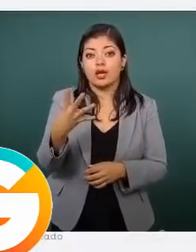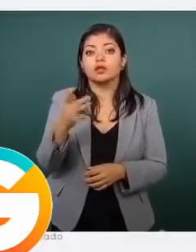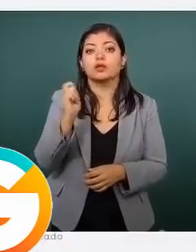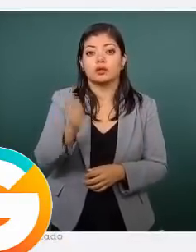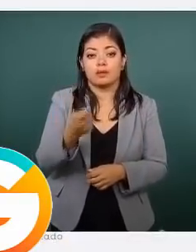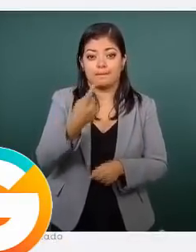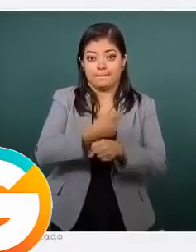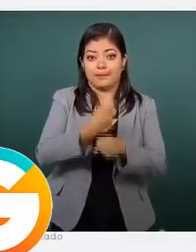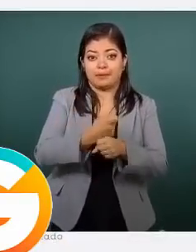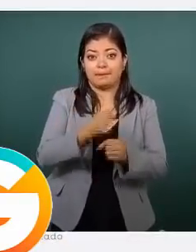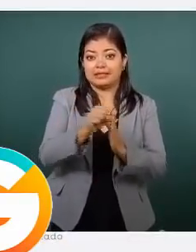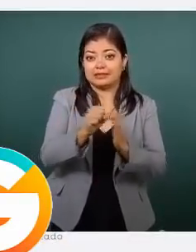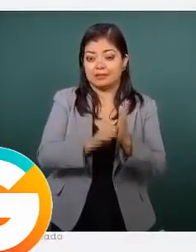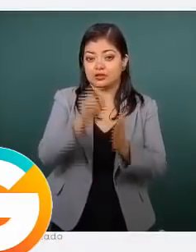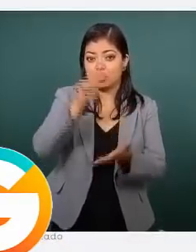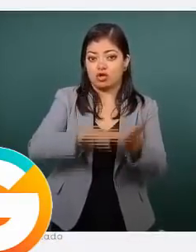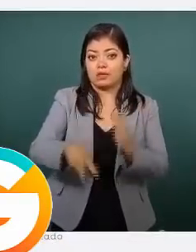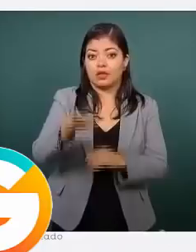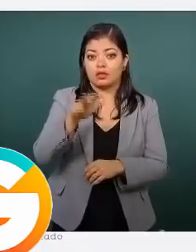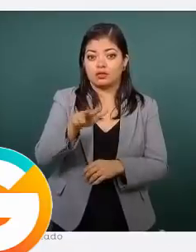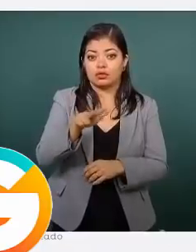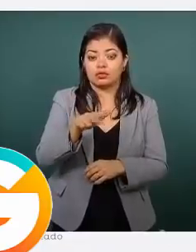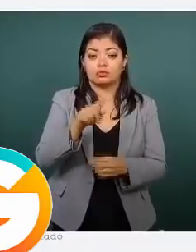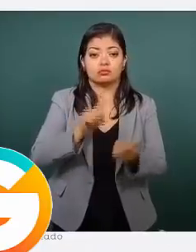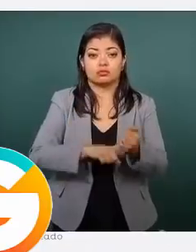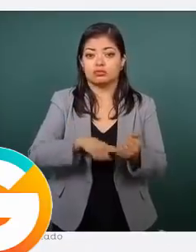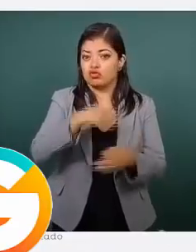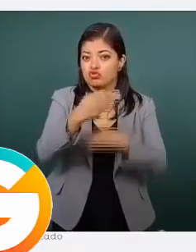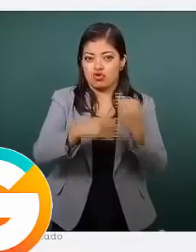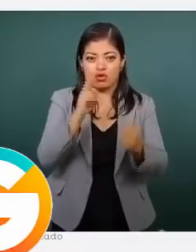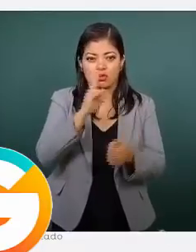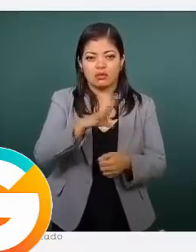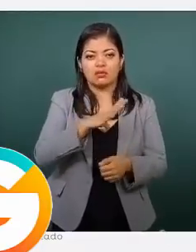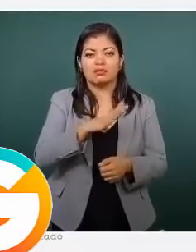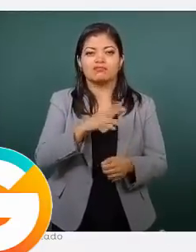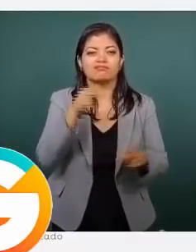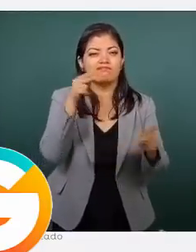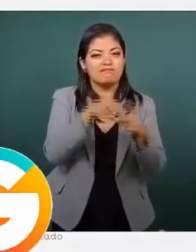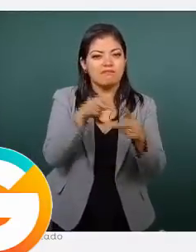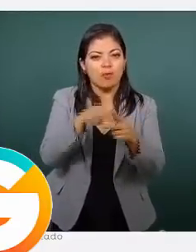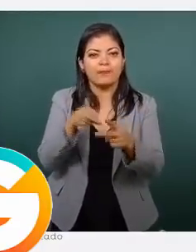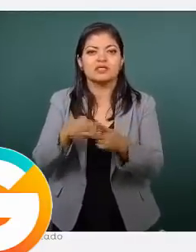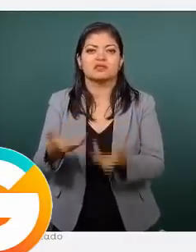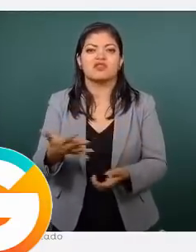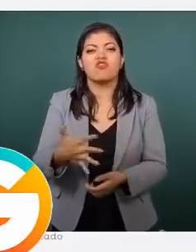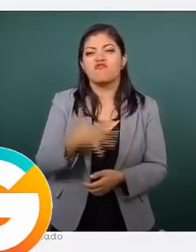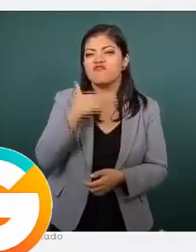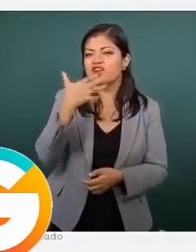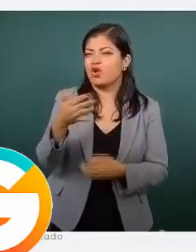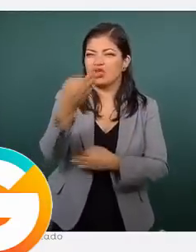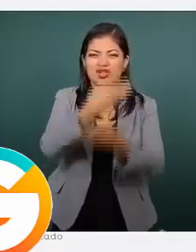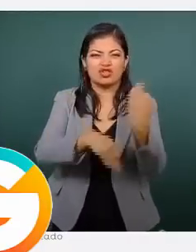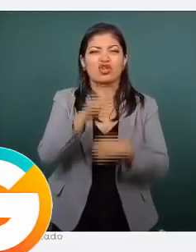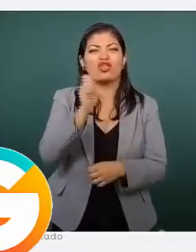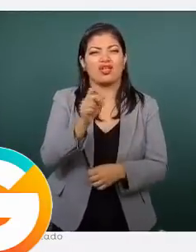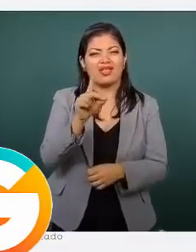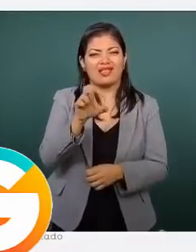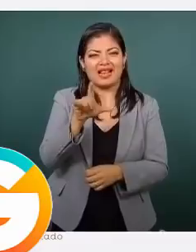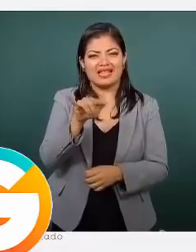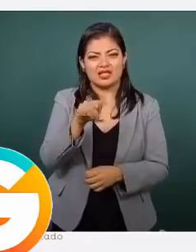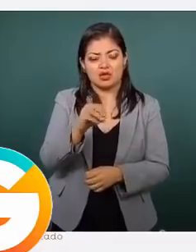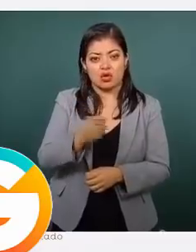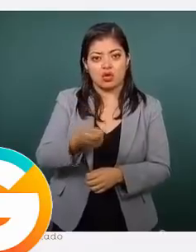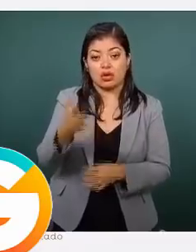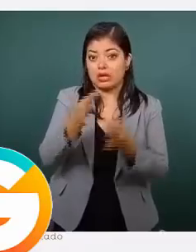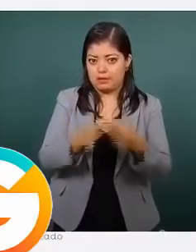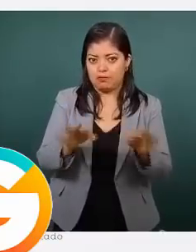al primer semestre del 2018 en todos los delitos, ahí están incluidos homicidios, fraudes, todo tipo de delitos. Pero lo más importante, si le